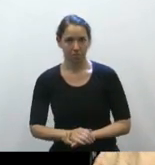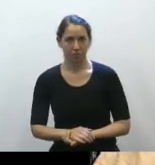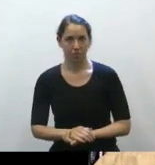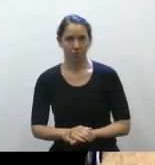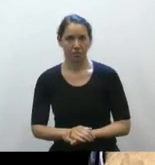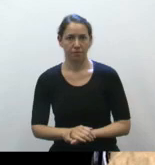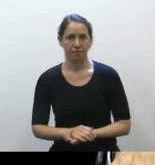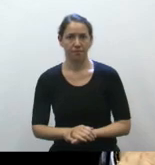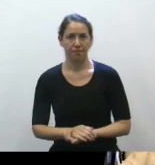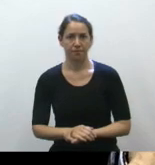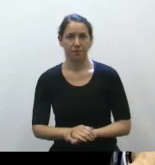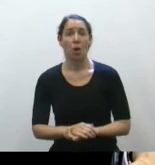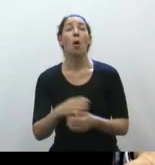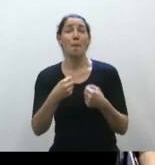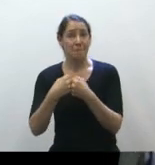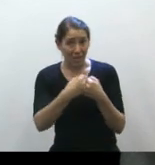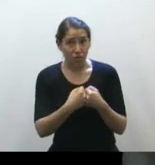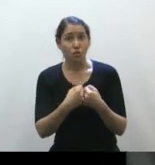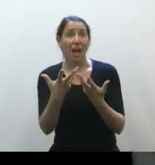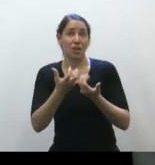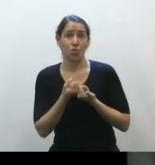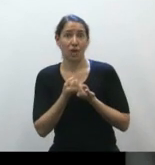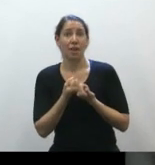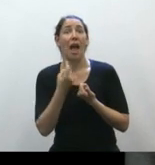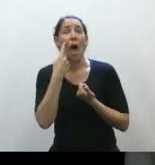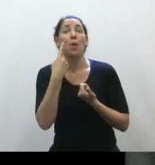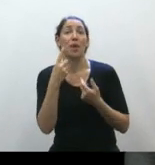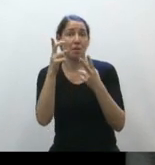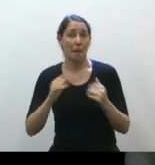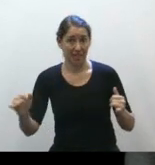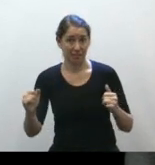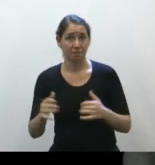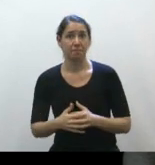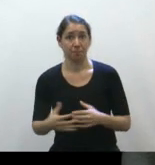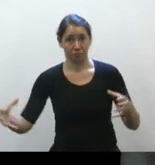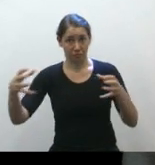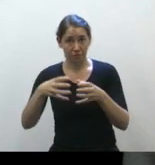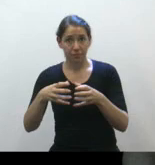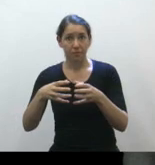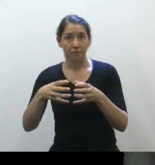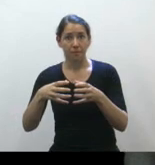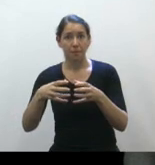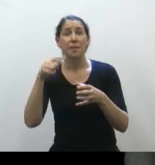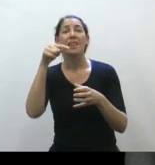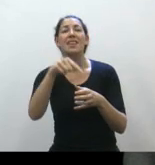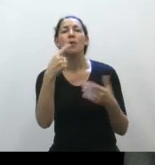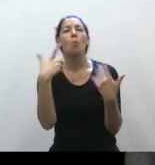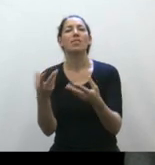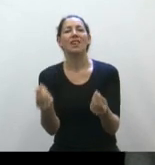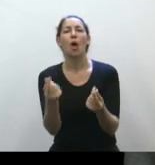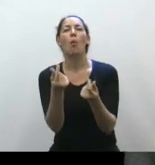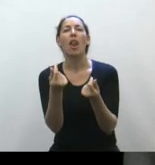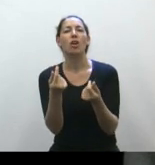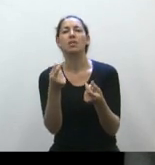Como se trata de pactos para convivir en paz, son pactos que reflejan los valores esenciales de la